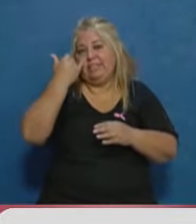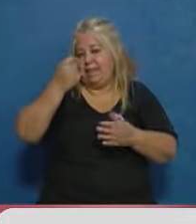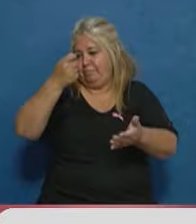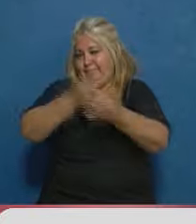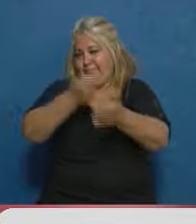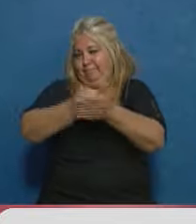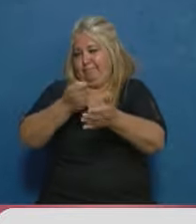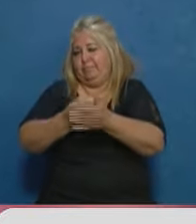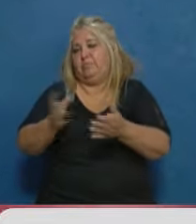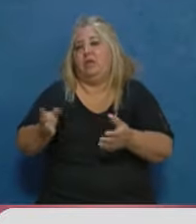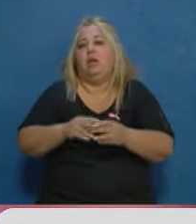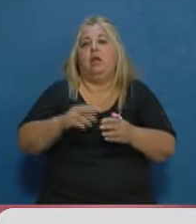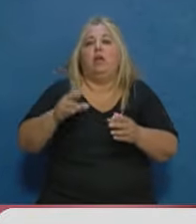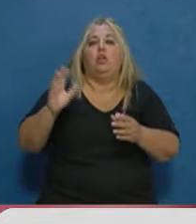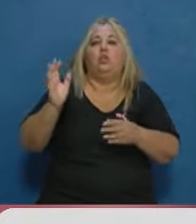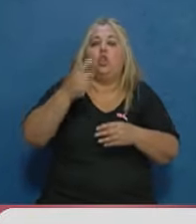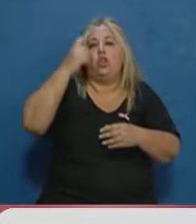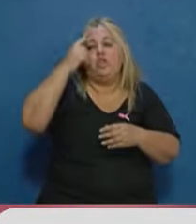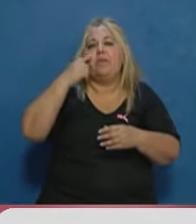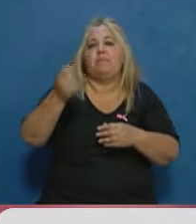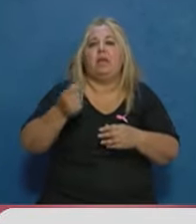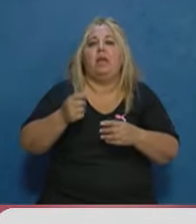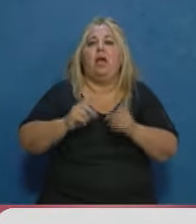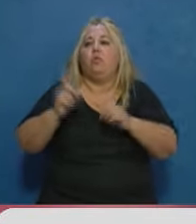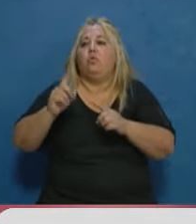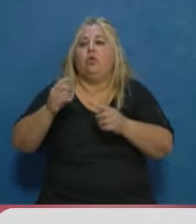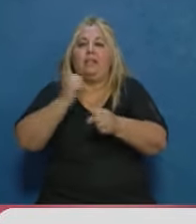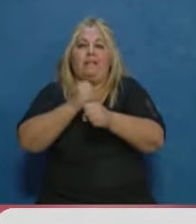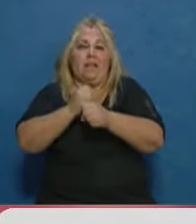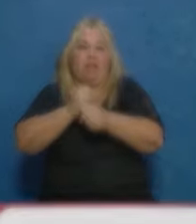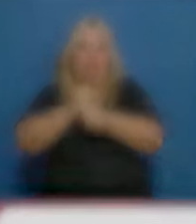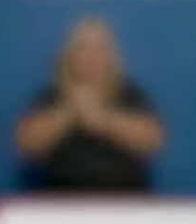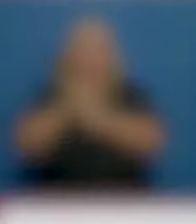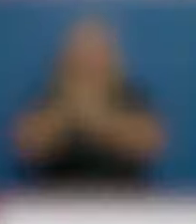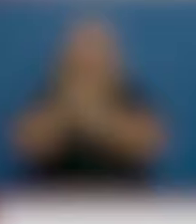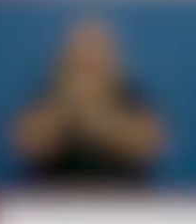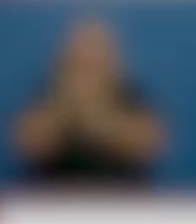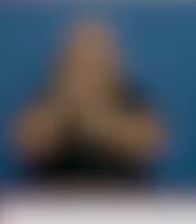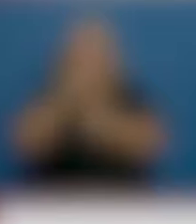son bonos de 10.000 pesos para las personas en situación de informalidad laboral. No está definido aún.